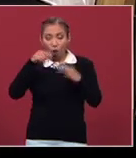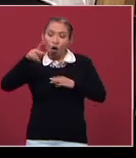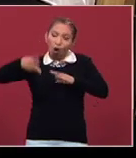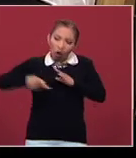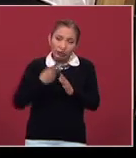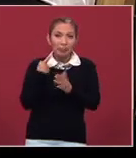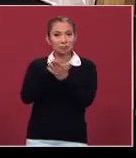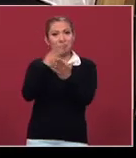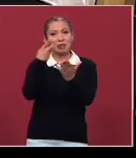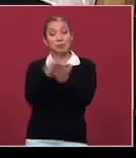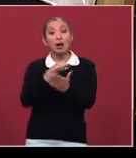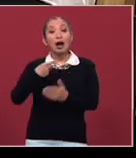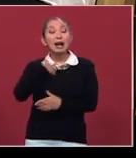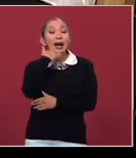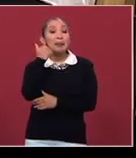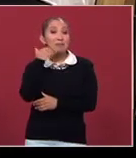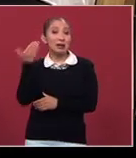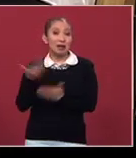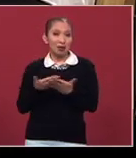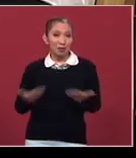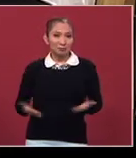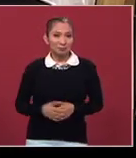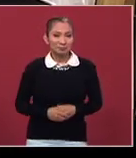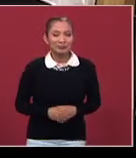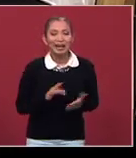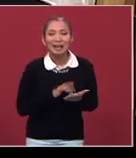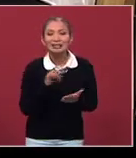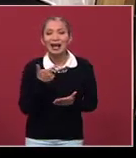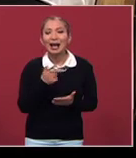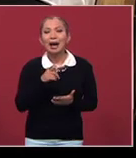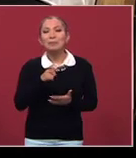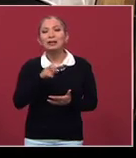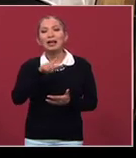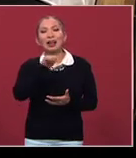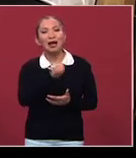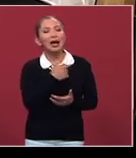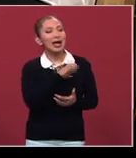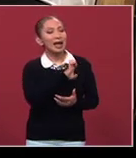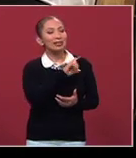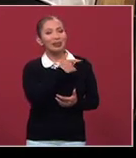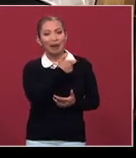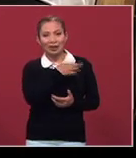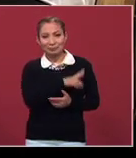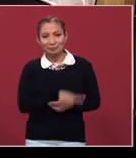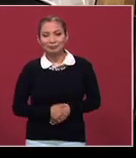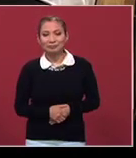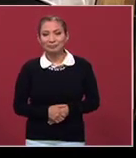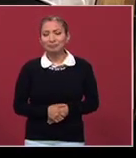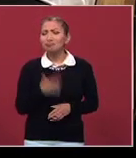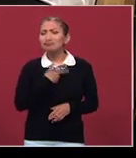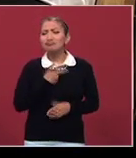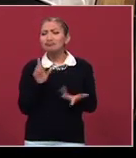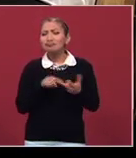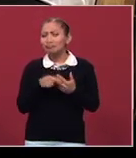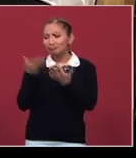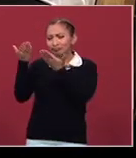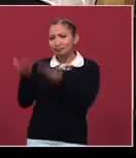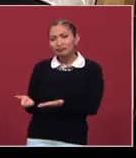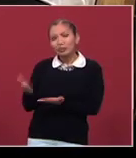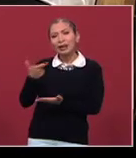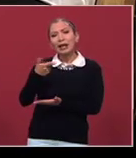otra vez premiado, pero ahora en Alemania. Gracias, Gabriela, gracias, Edgar. Gracias. Pues me gustaría empezar